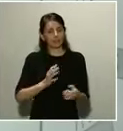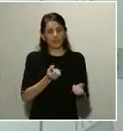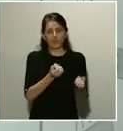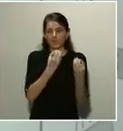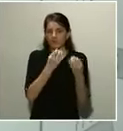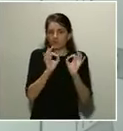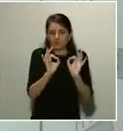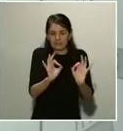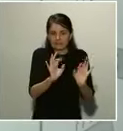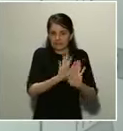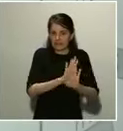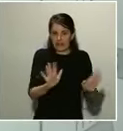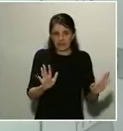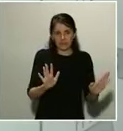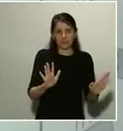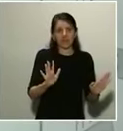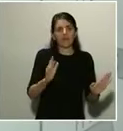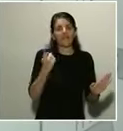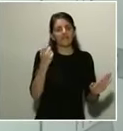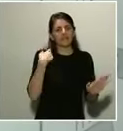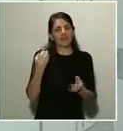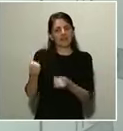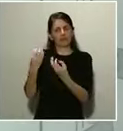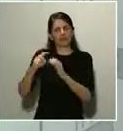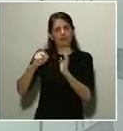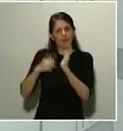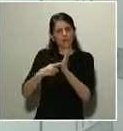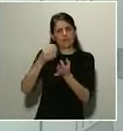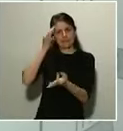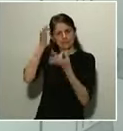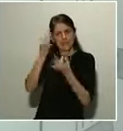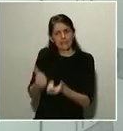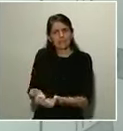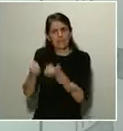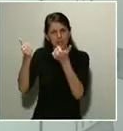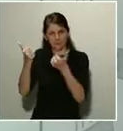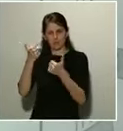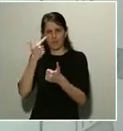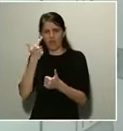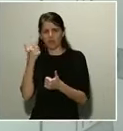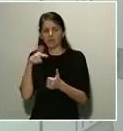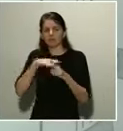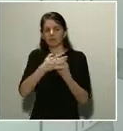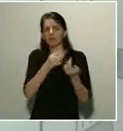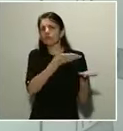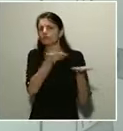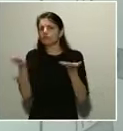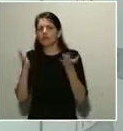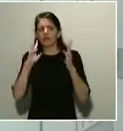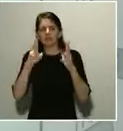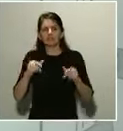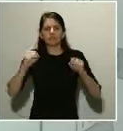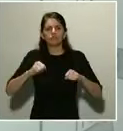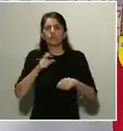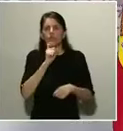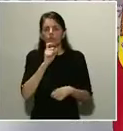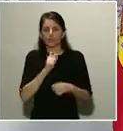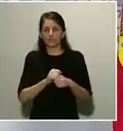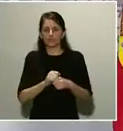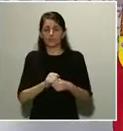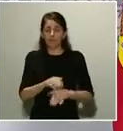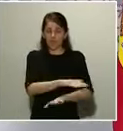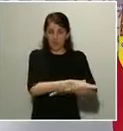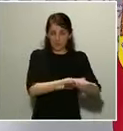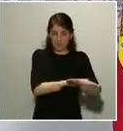la espera de una información más completa de la revisión que se está procediendo en estos centros. Ministro Planas, ministro de Agricultura, el